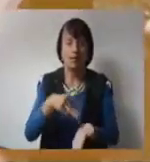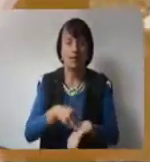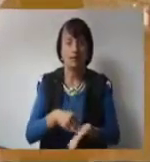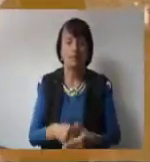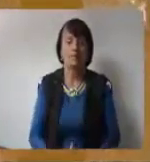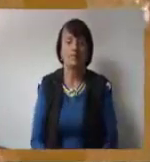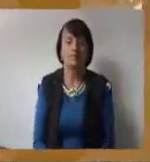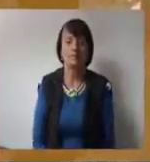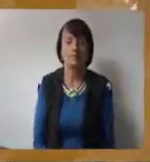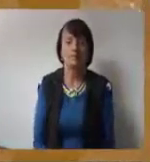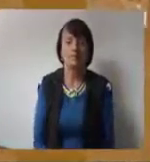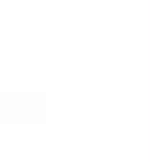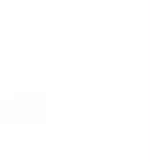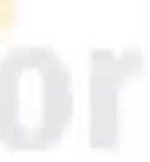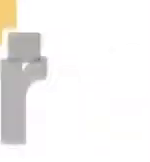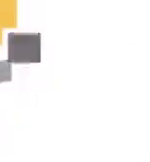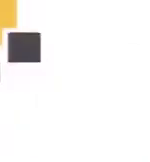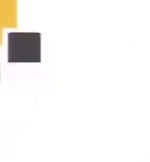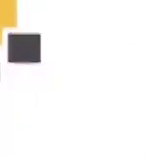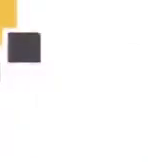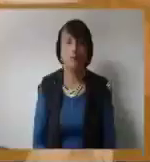Martín Sojo, Gobierno de Miranda.